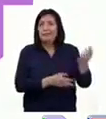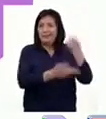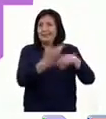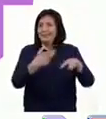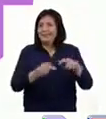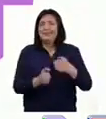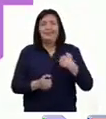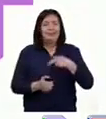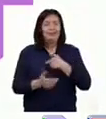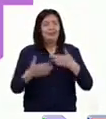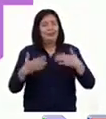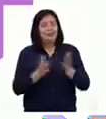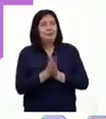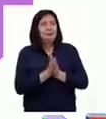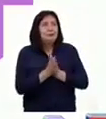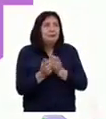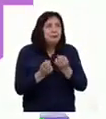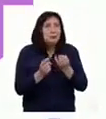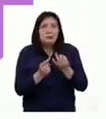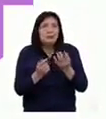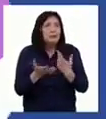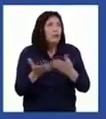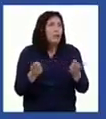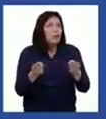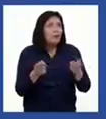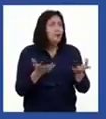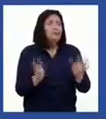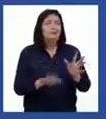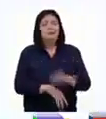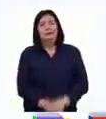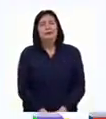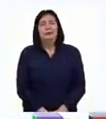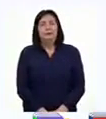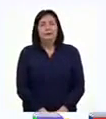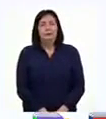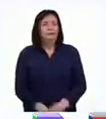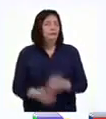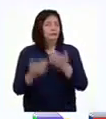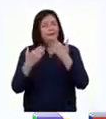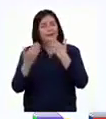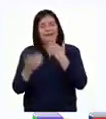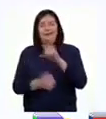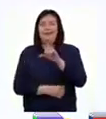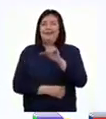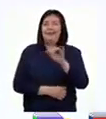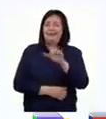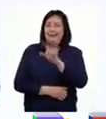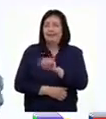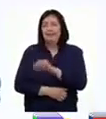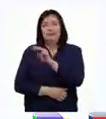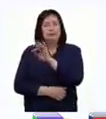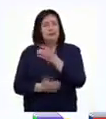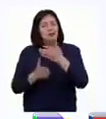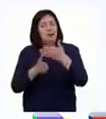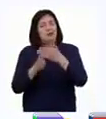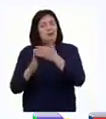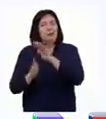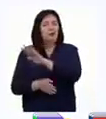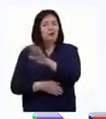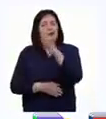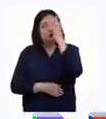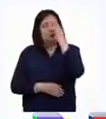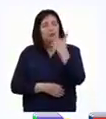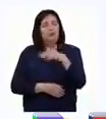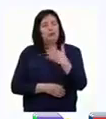y estamos contando los días para que eso suceda. Gracias, Leila y Maximiliano, por compartirnos sus